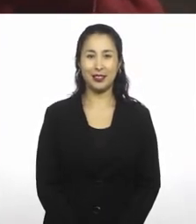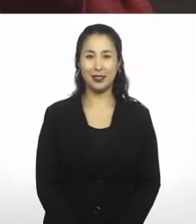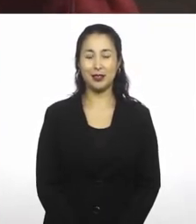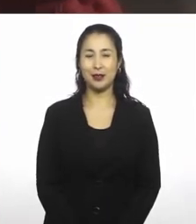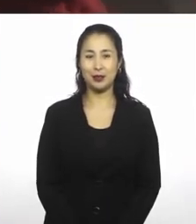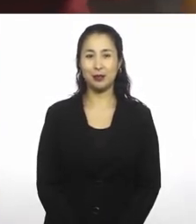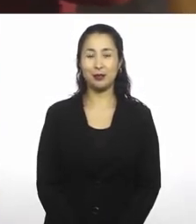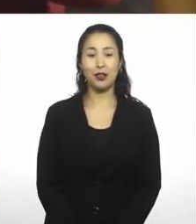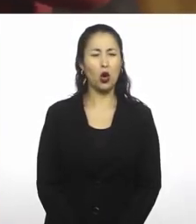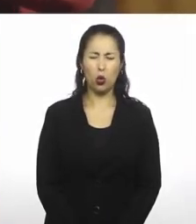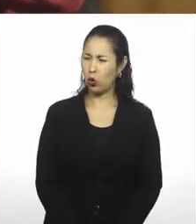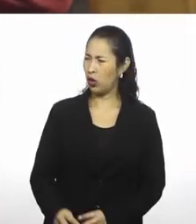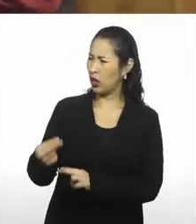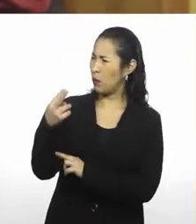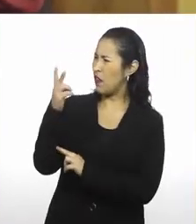Uy, que me veo raro.